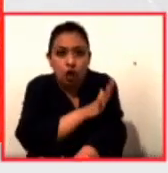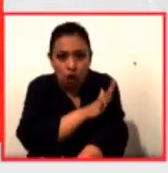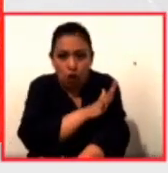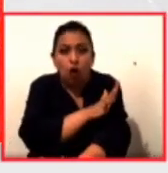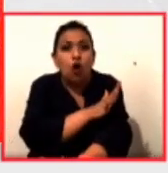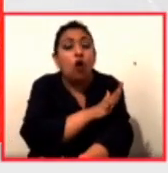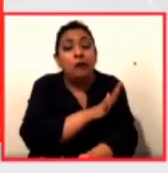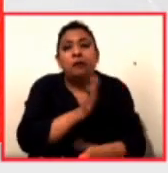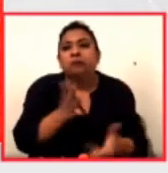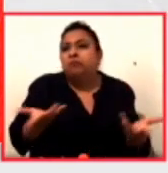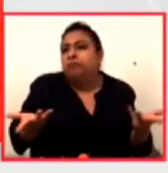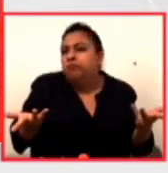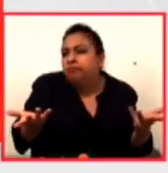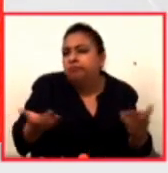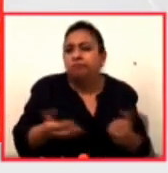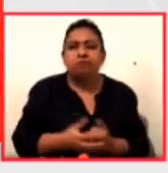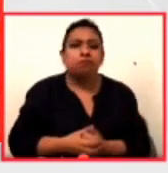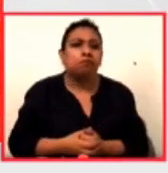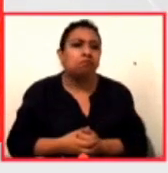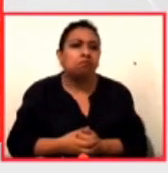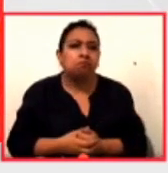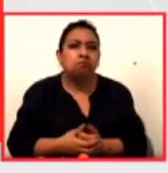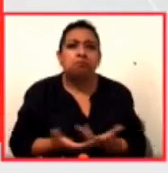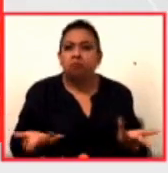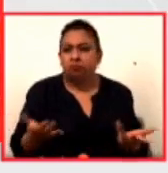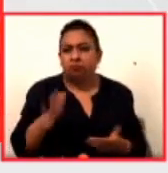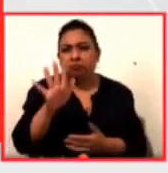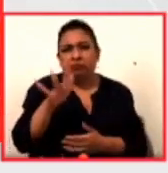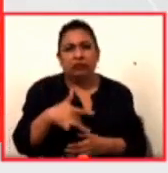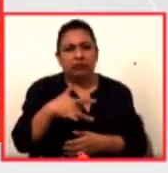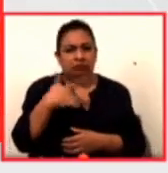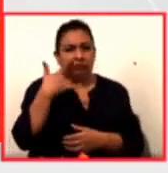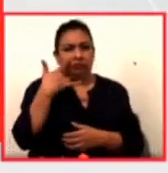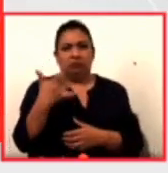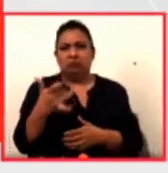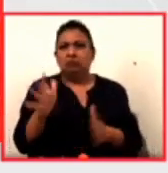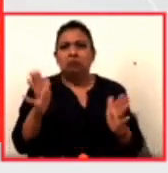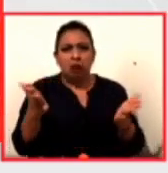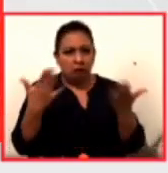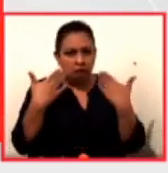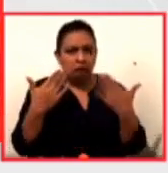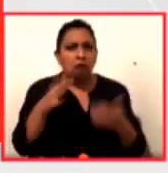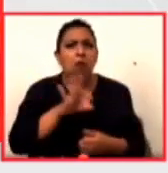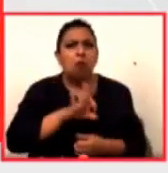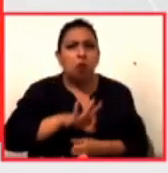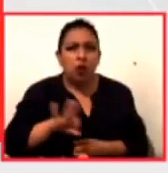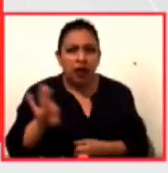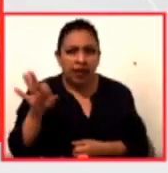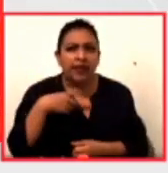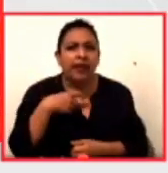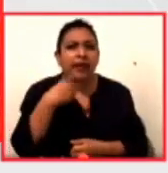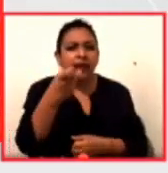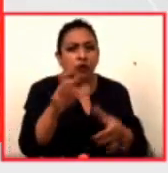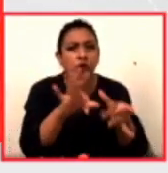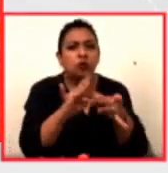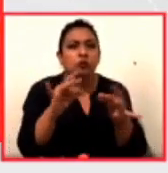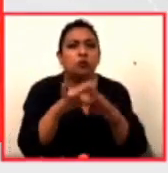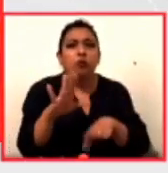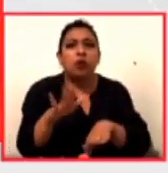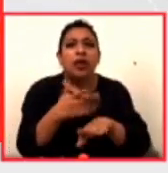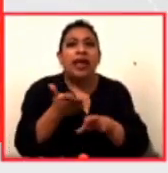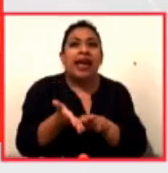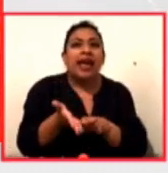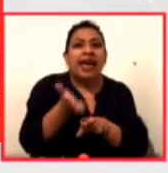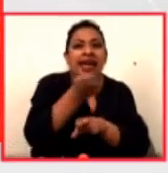por más extraño que se escuche, fresco. Digo esto porque antes